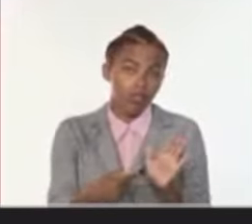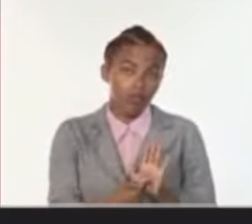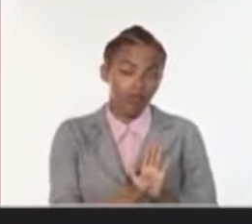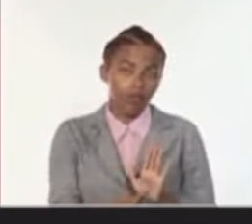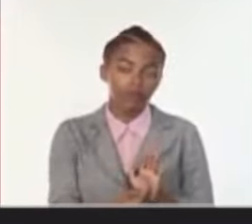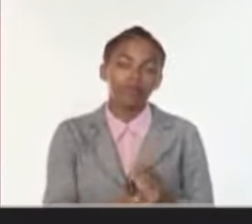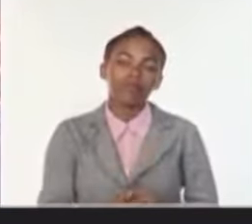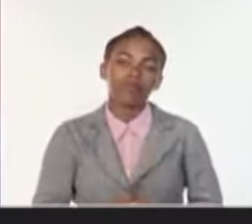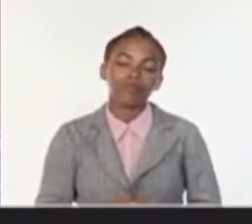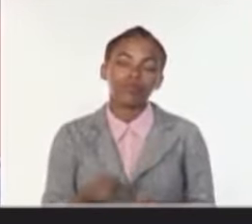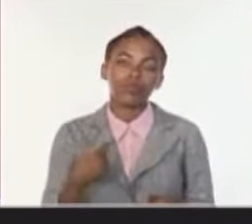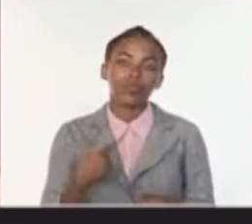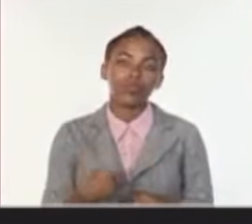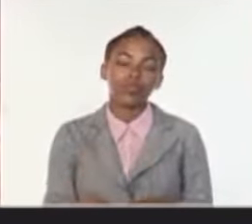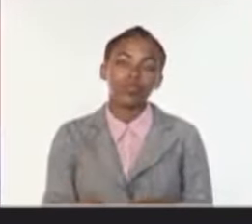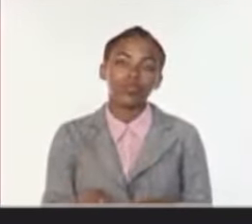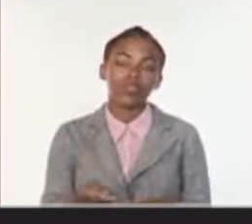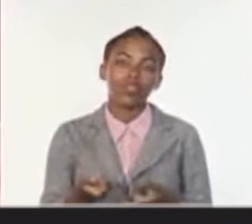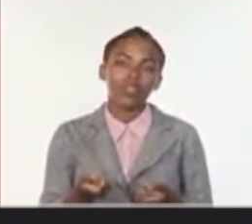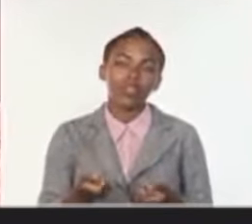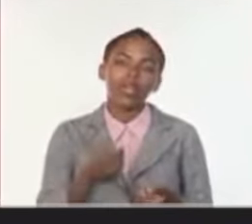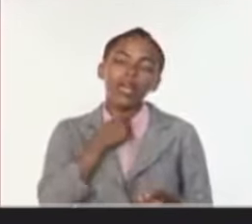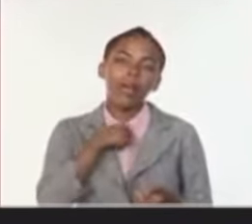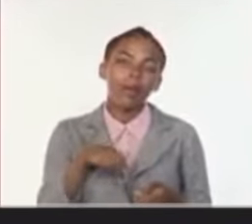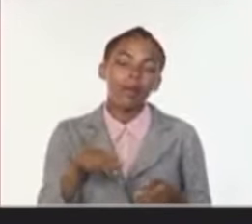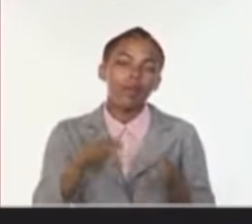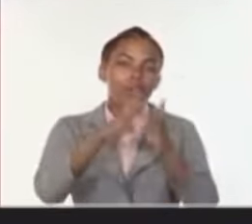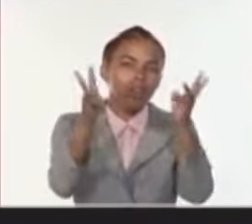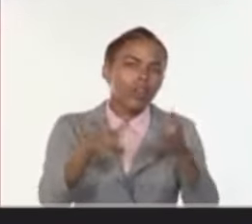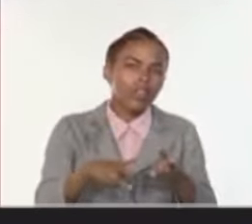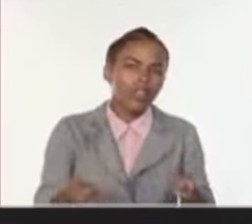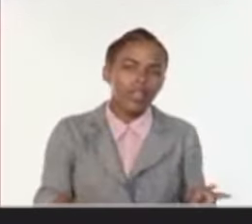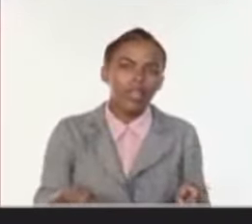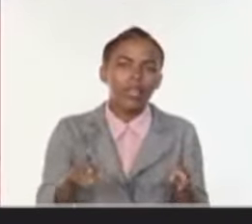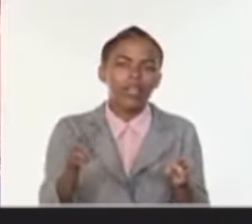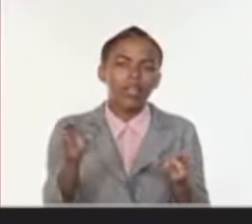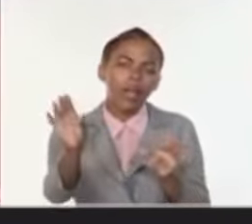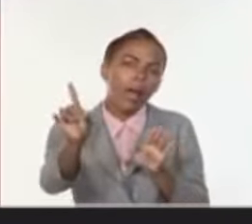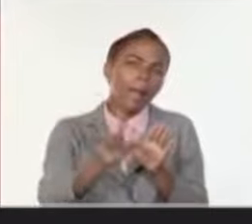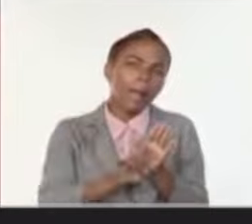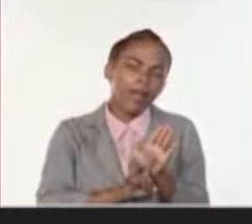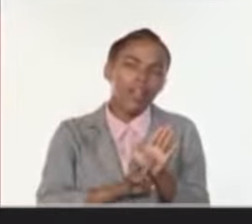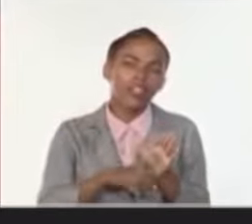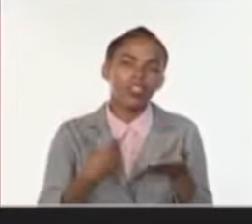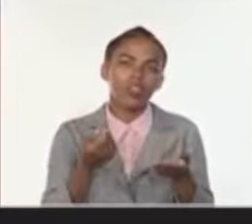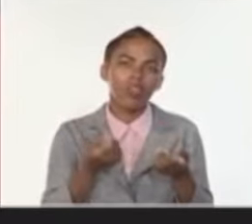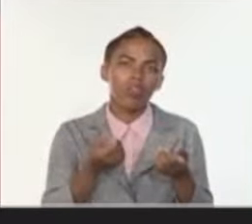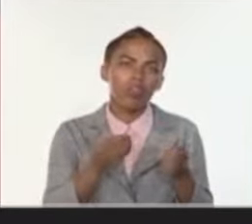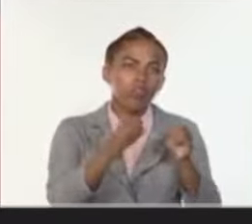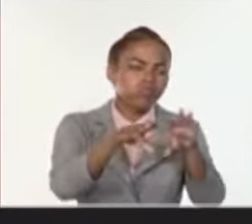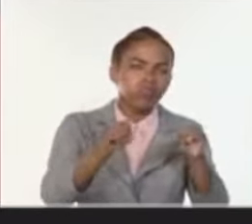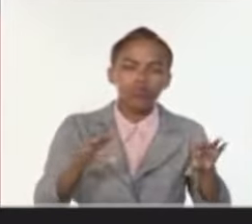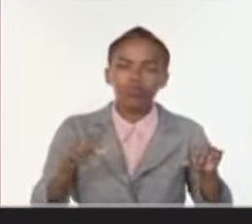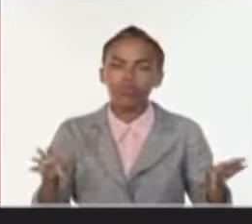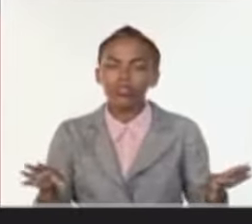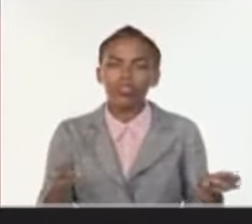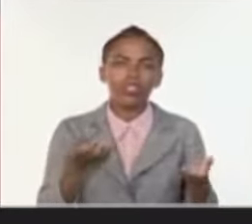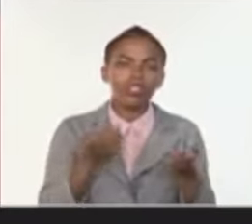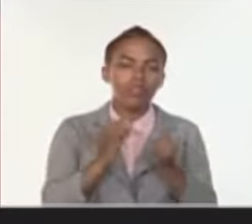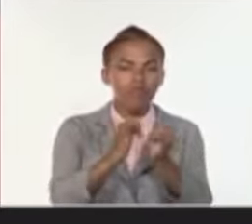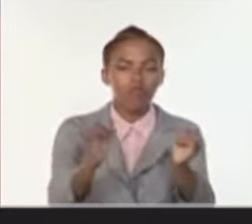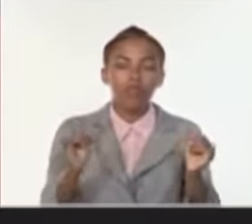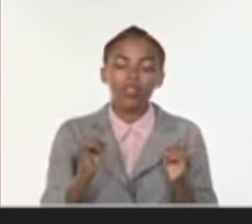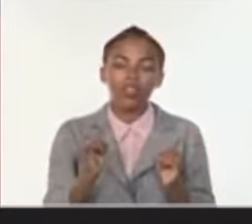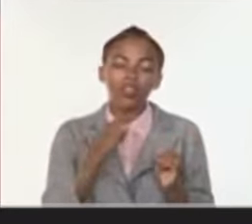Hay un asunto del cual las redes sociales están cuestionando que si el precio